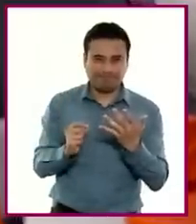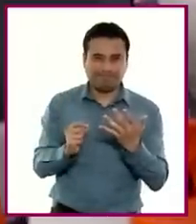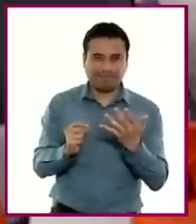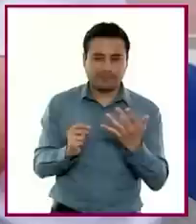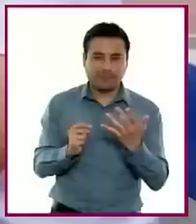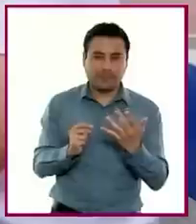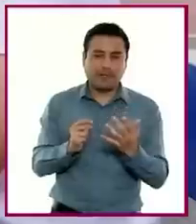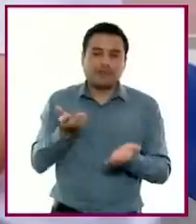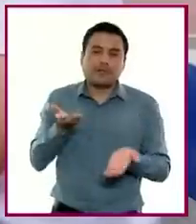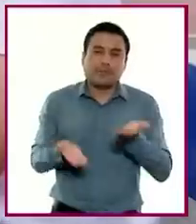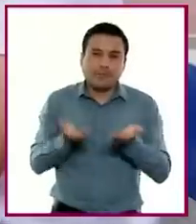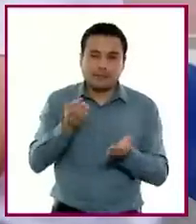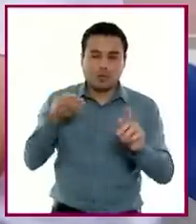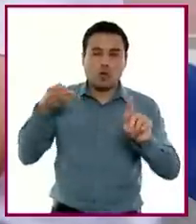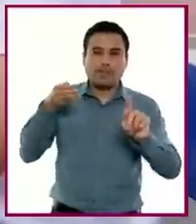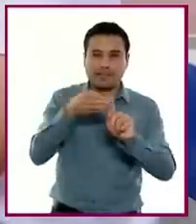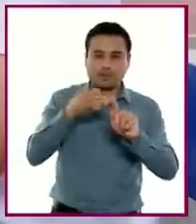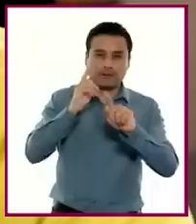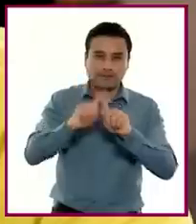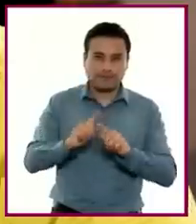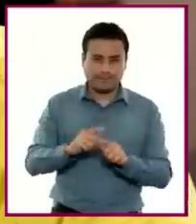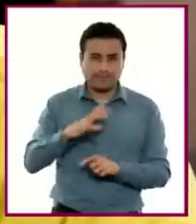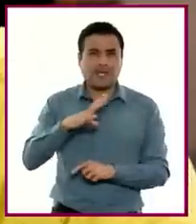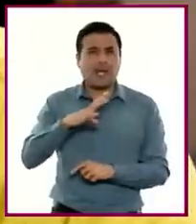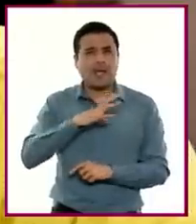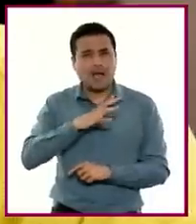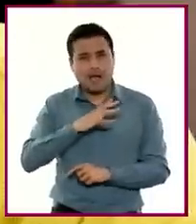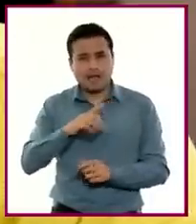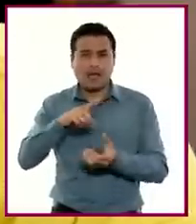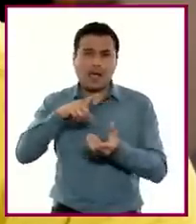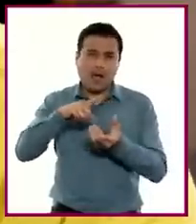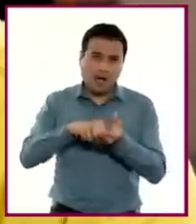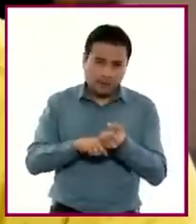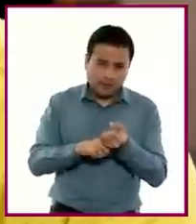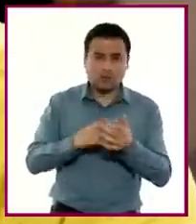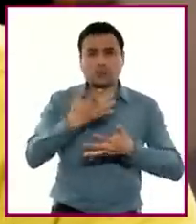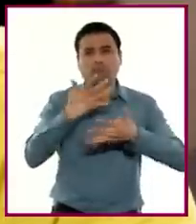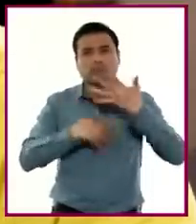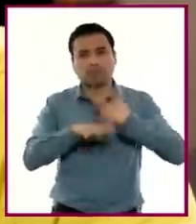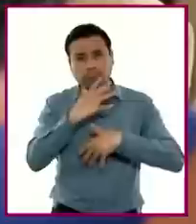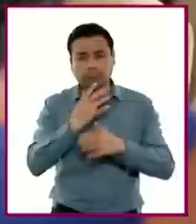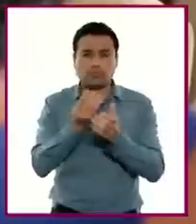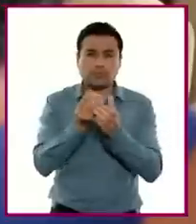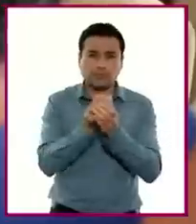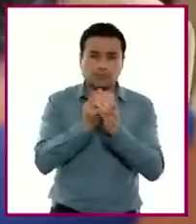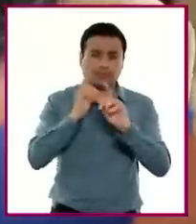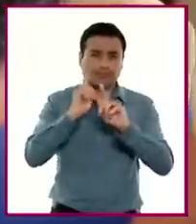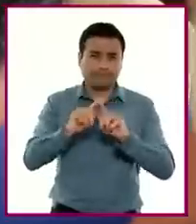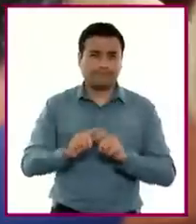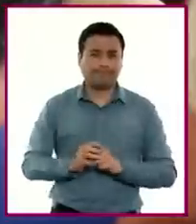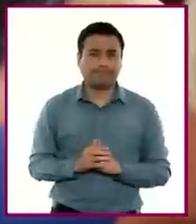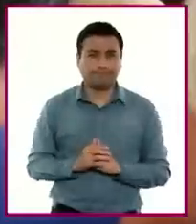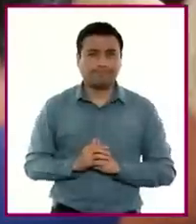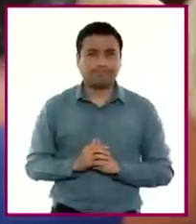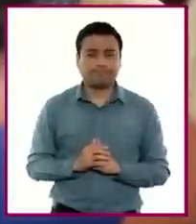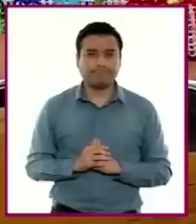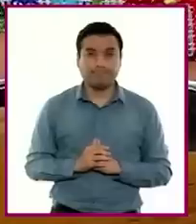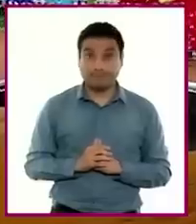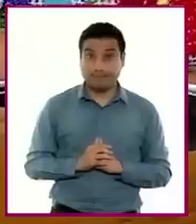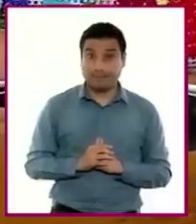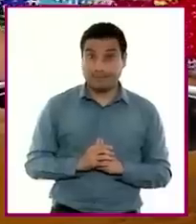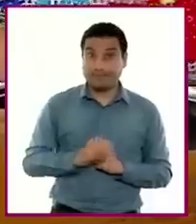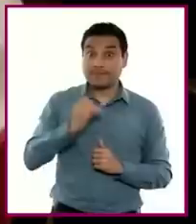y propósitos e implica géneros discursivos que modelan aquello que se dice y hace. En el caso de las lenguas